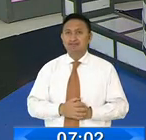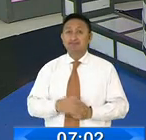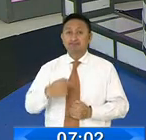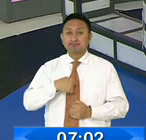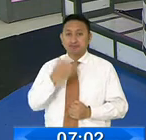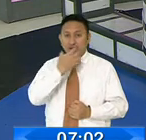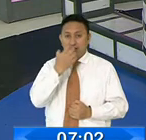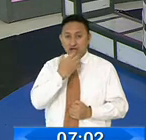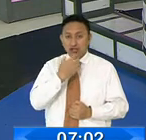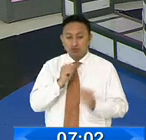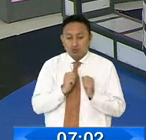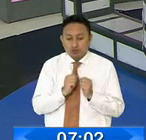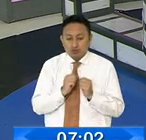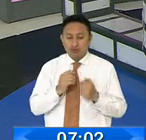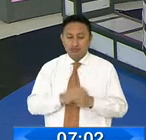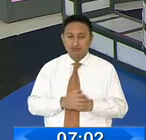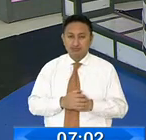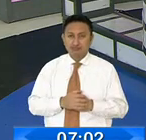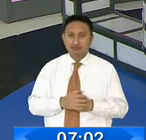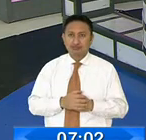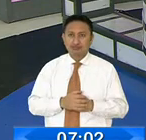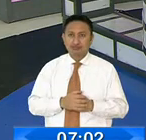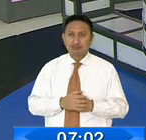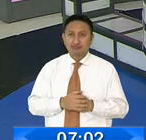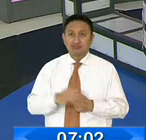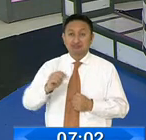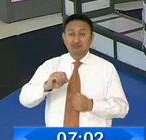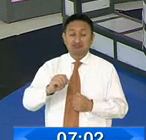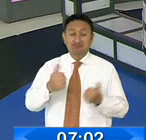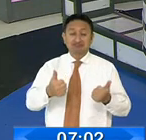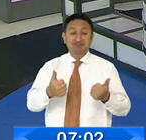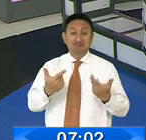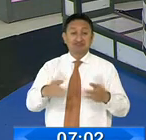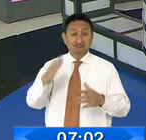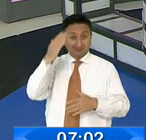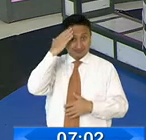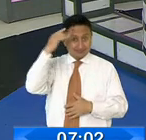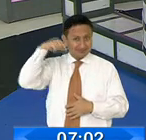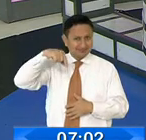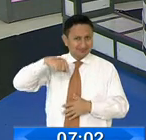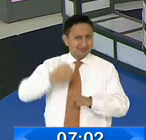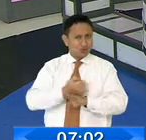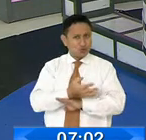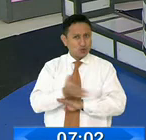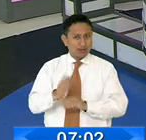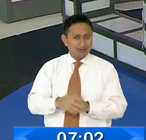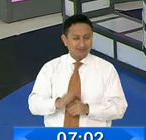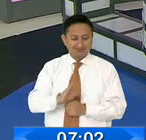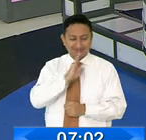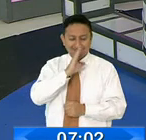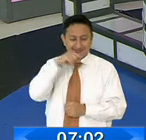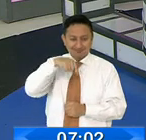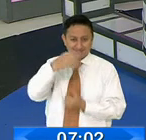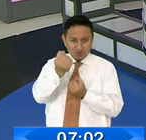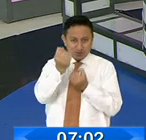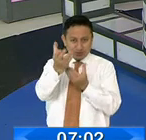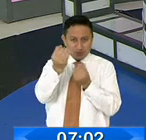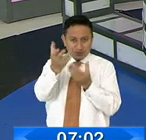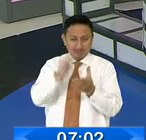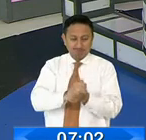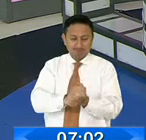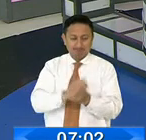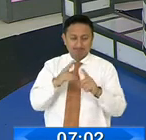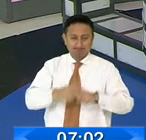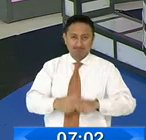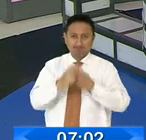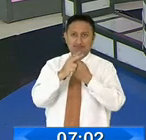caliente, se quita y luego cuando estás con frío te pones. Exactamente. Bueno, ya sabe, estas son las recomendaciones que le hacemos el día de hoy, vamos a empezar con la